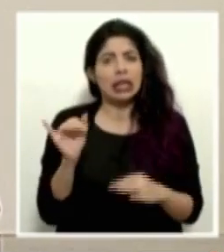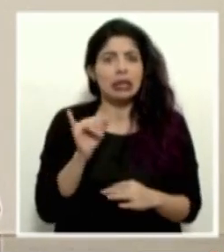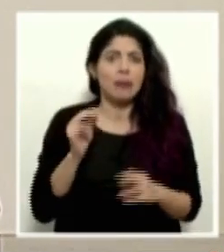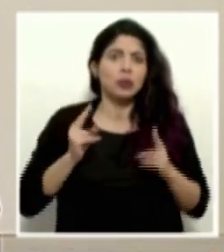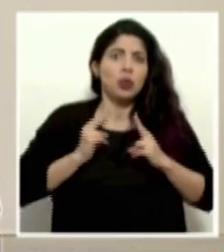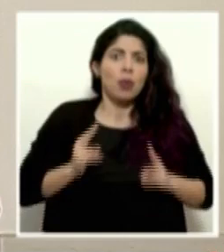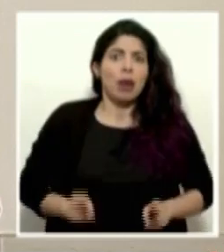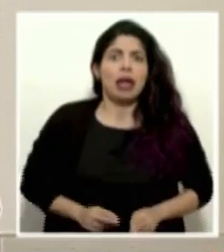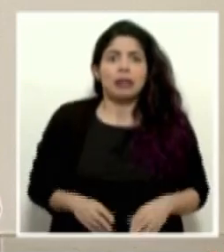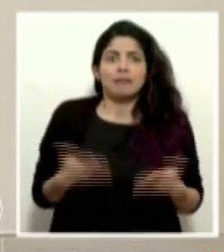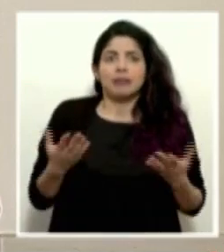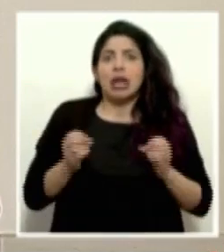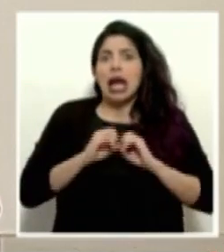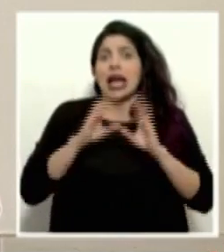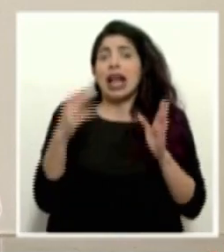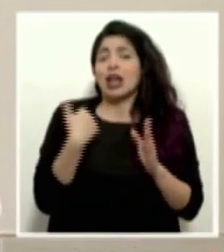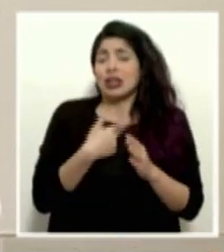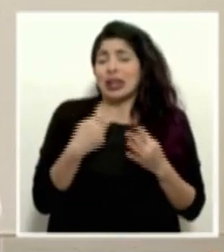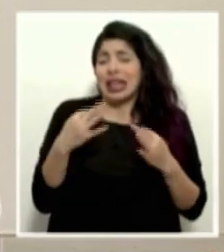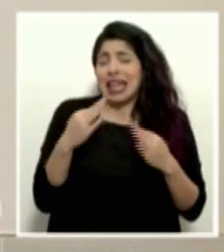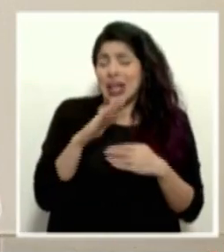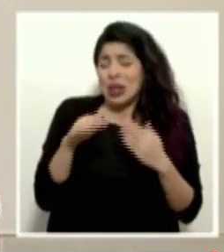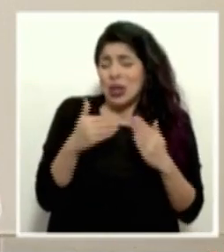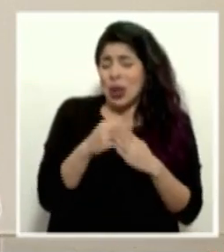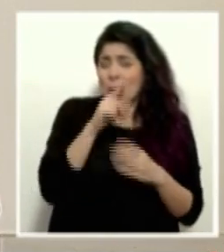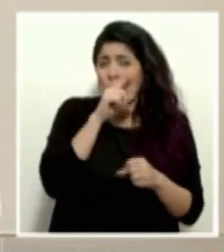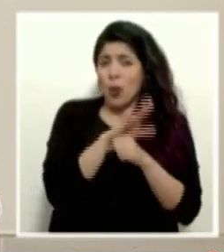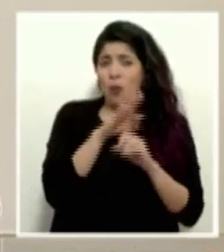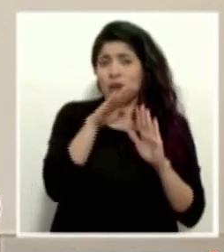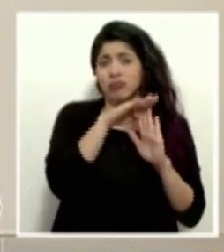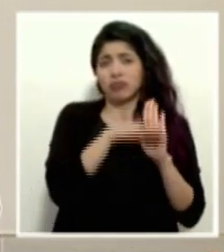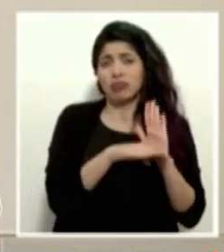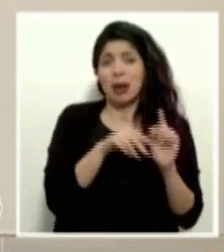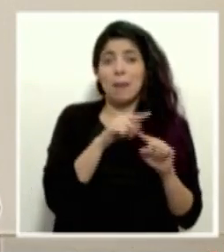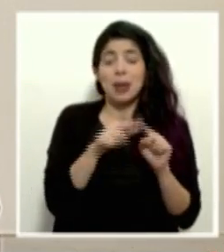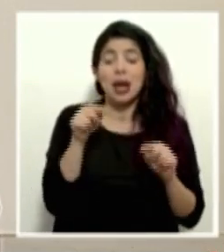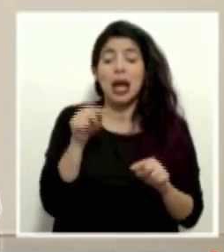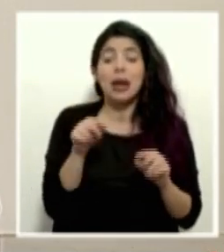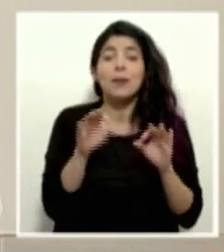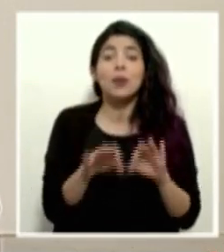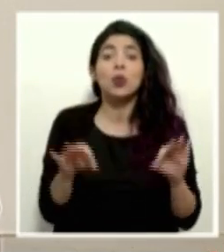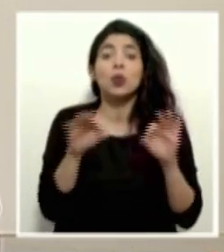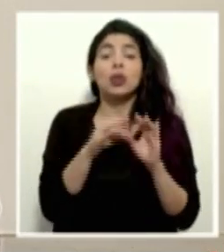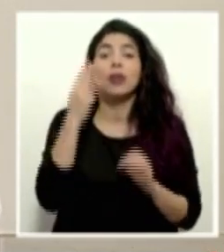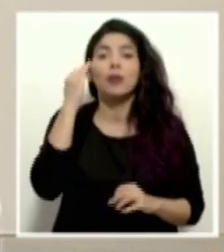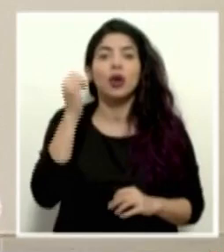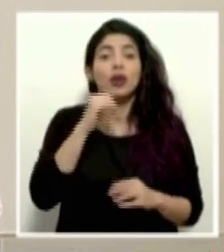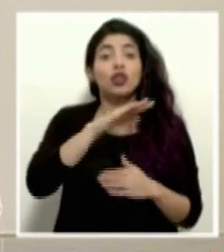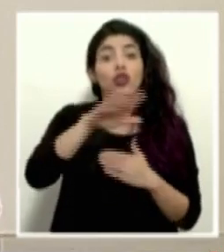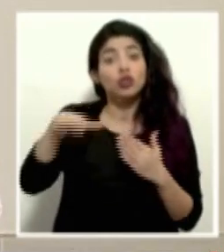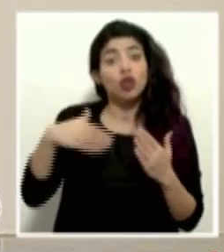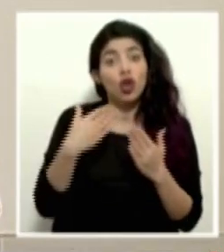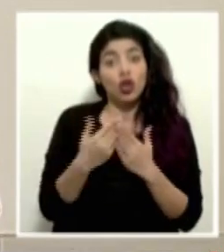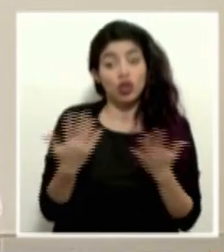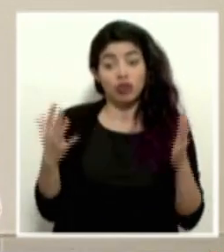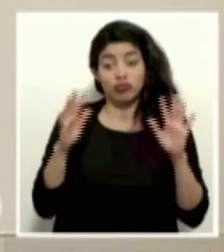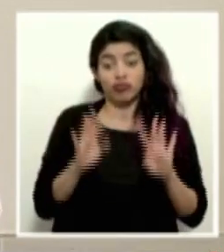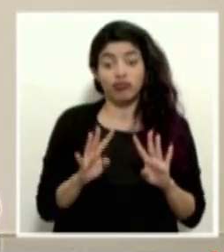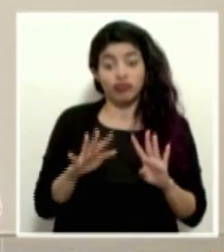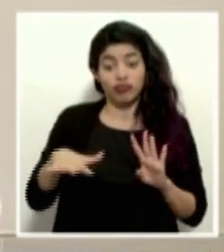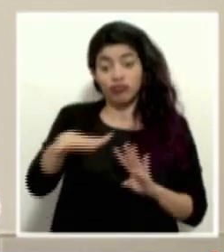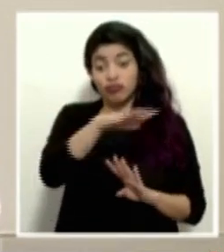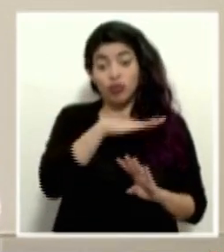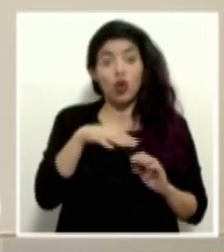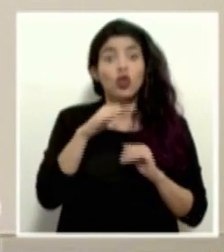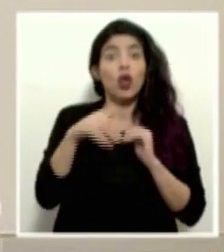somos humanos y claro que tratamos hasta el máximo de cumplir todos los lineamientos, pero aquí es importante porque somos todos los que estamos acá, todos y todas